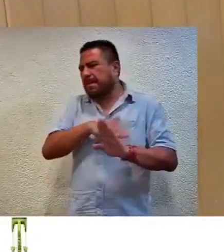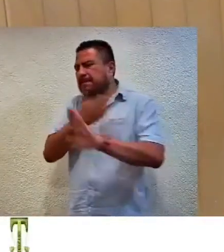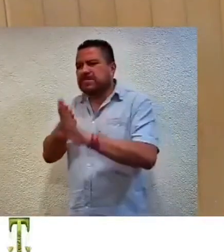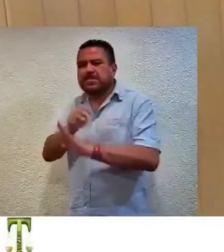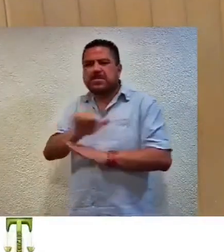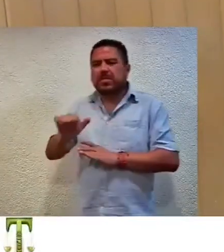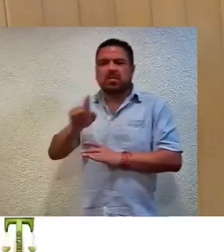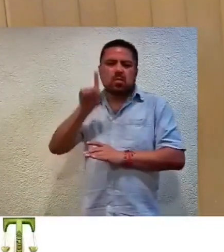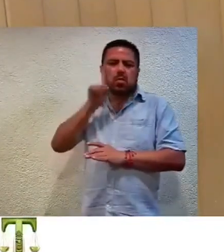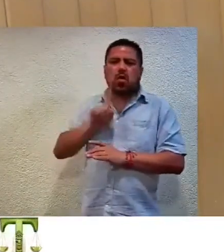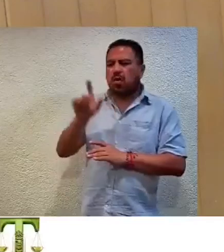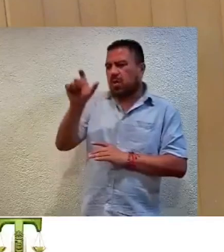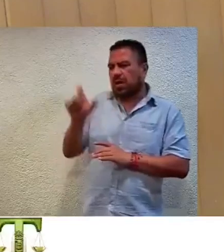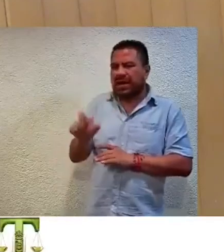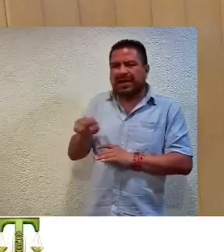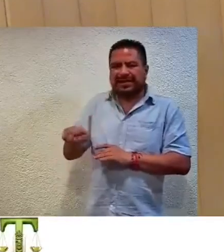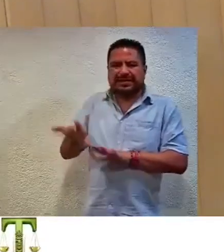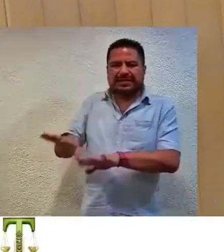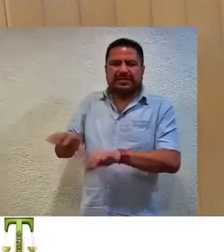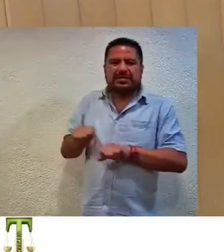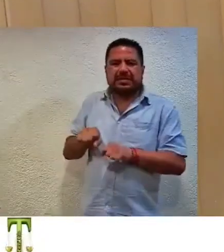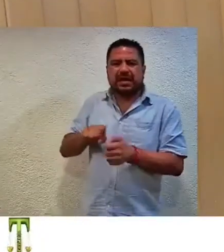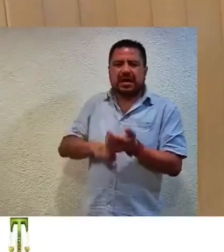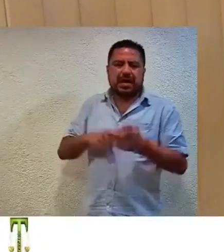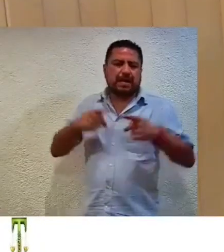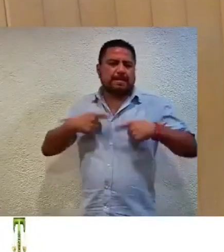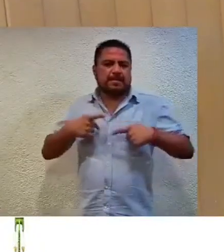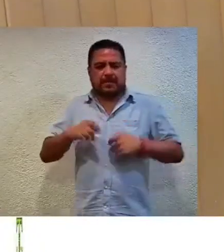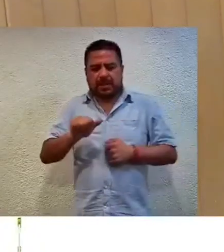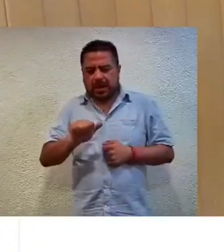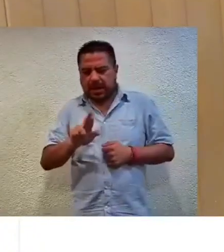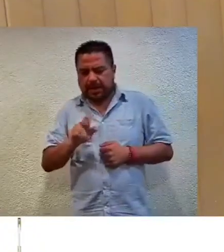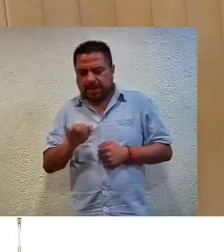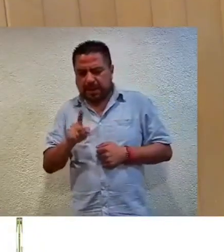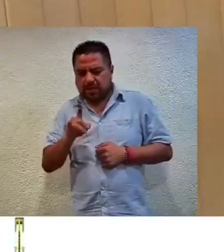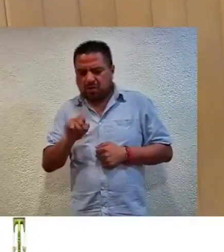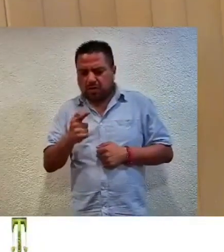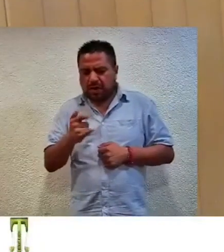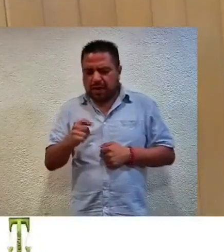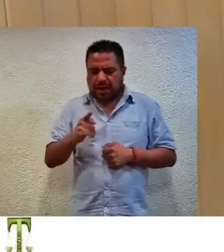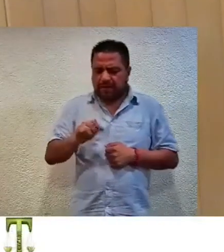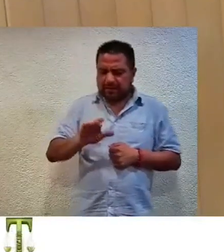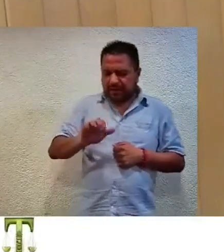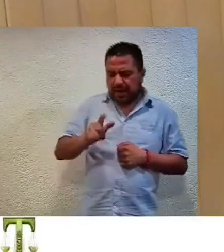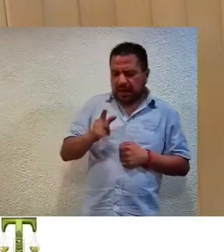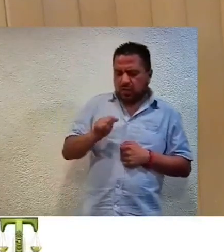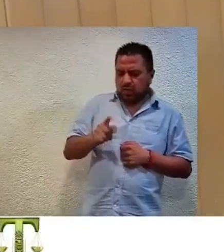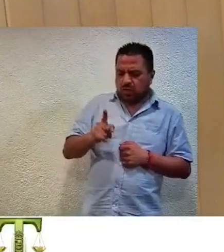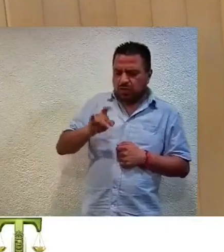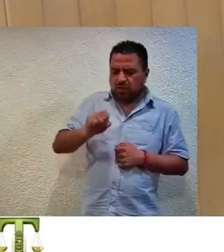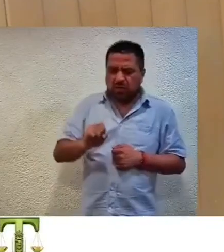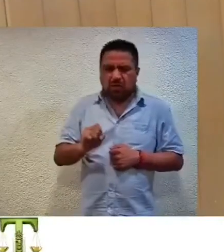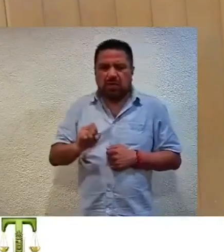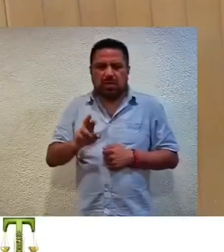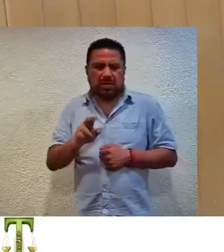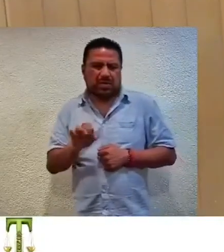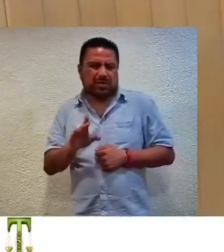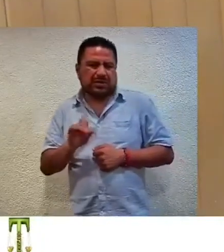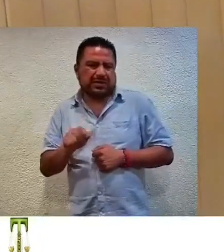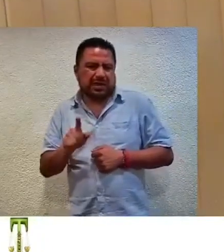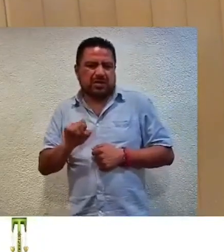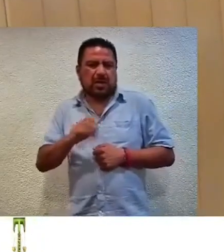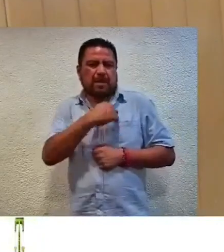mujeres en razón de género atribuida a los ciudadanos Armando Basurto Galvez y Claudio Galvez Rosendo en su momento